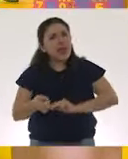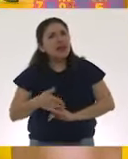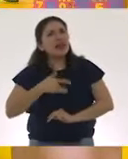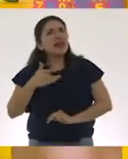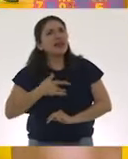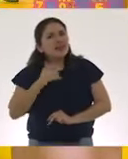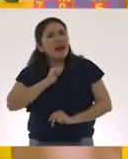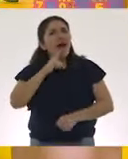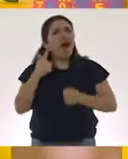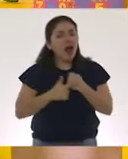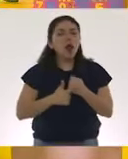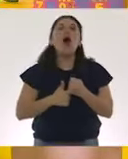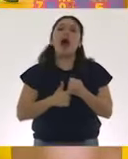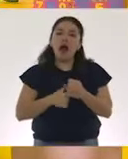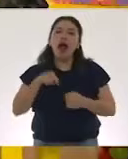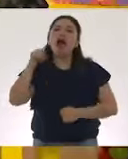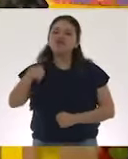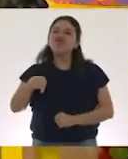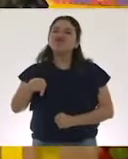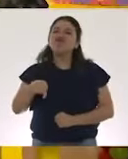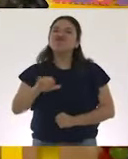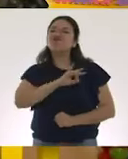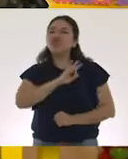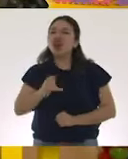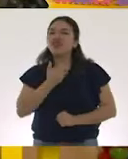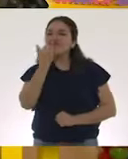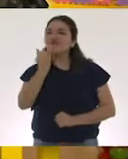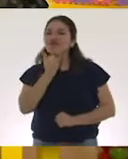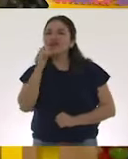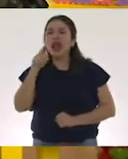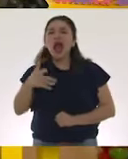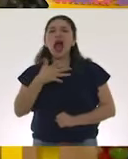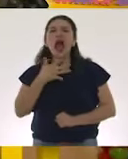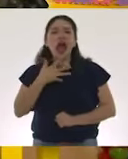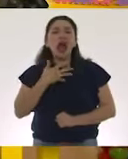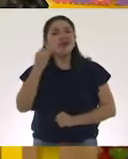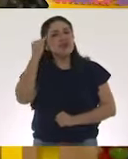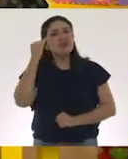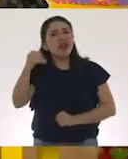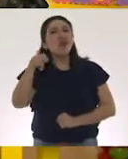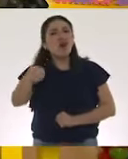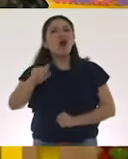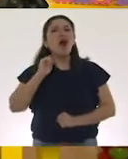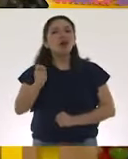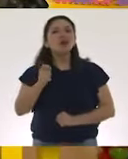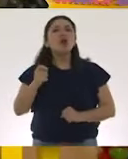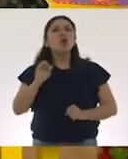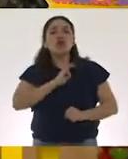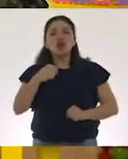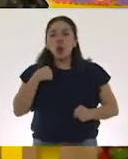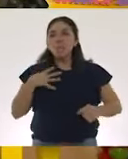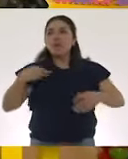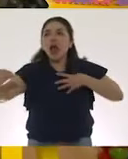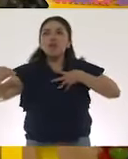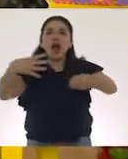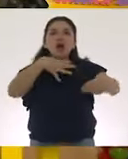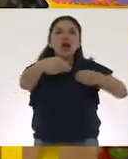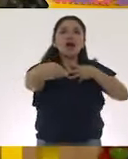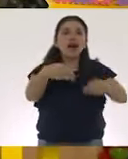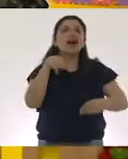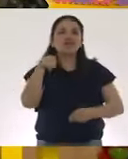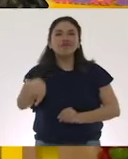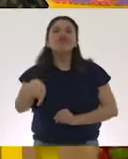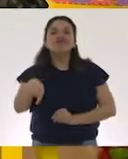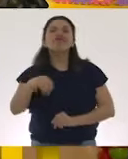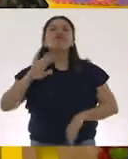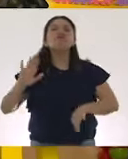síntomas, bueno, entonces ya es muy probable que estemos en una etapa de ser contagiosos. ¿Esto qué quiere decir?